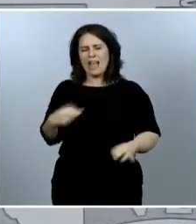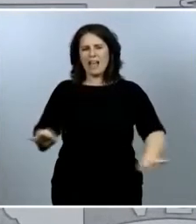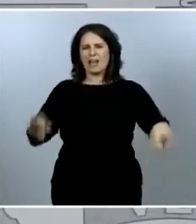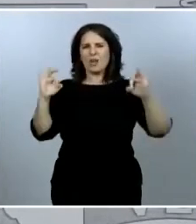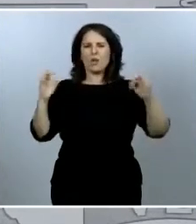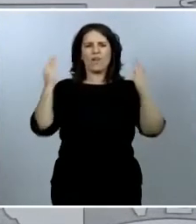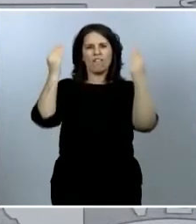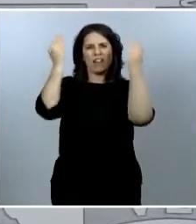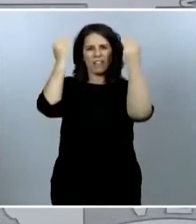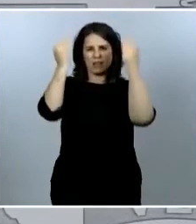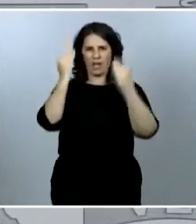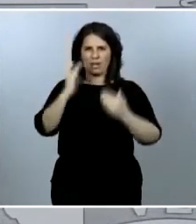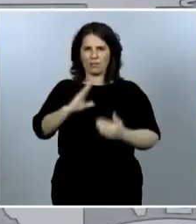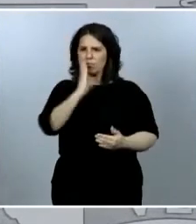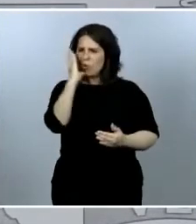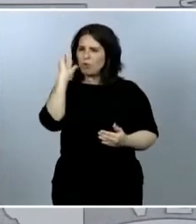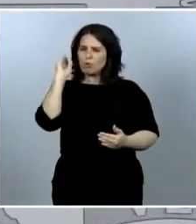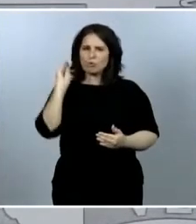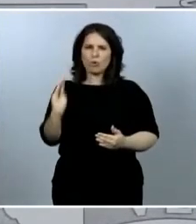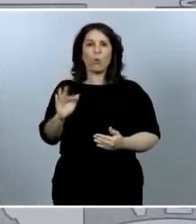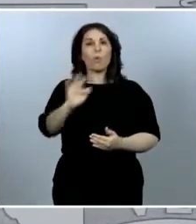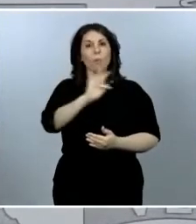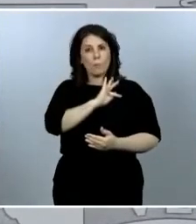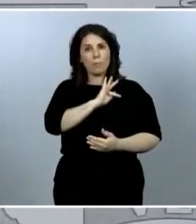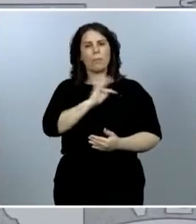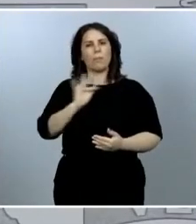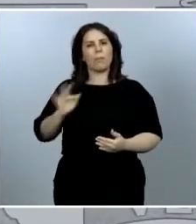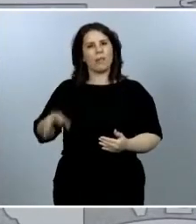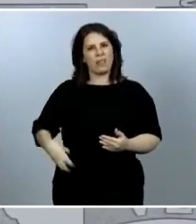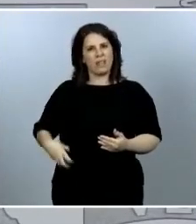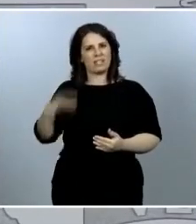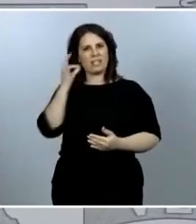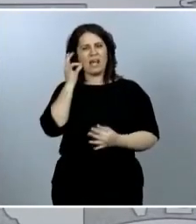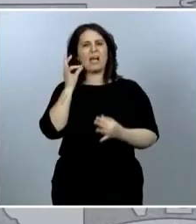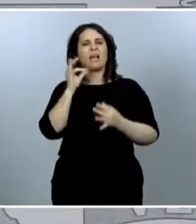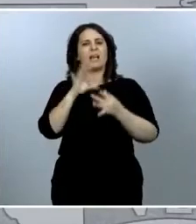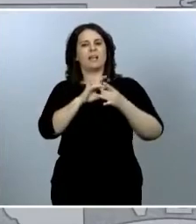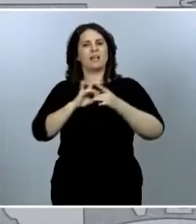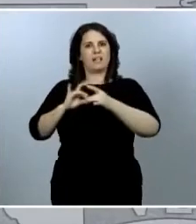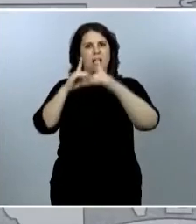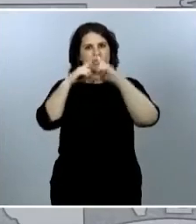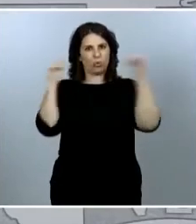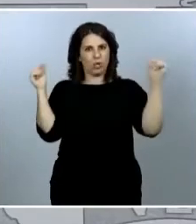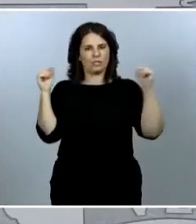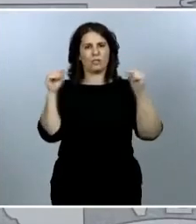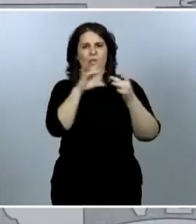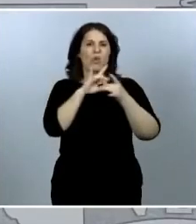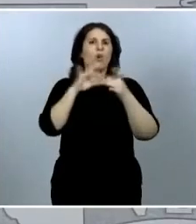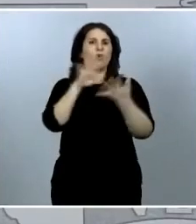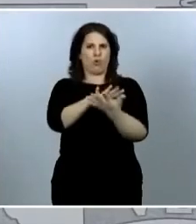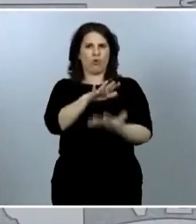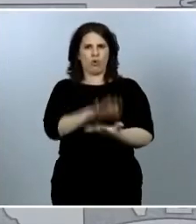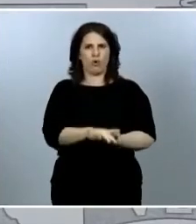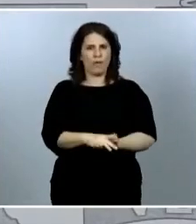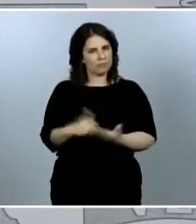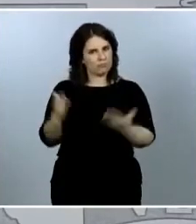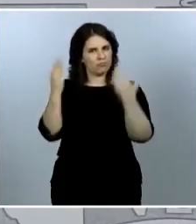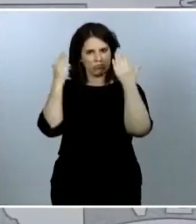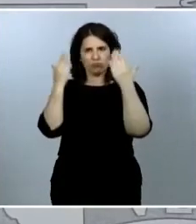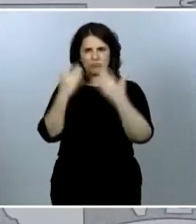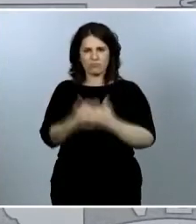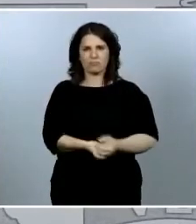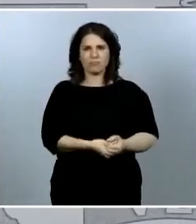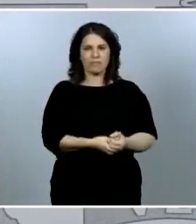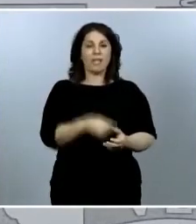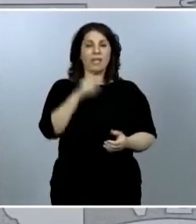merecidísimo premio Princesa de Asturias a la Concordia. Y también, lógicamente, la angustia en el cierro en las casas que hemos